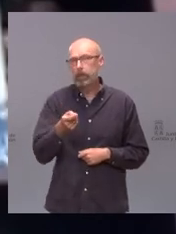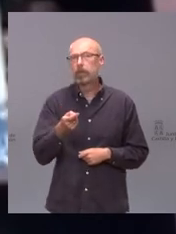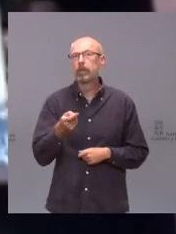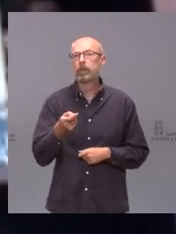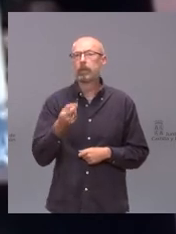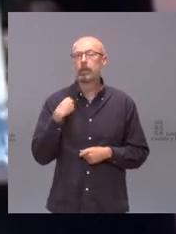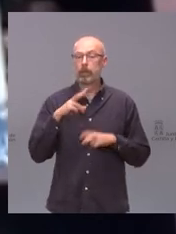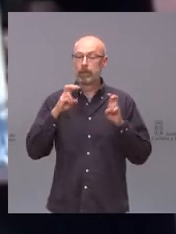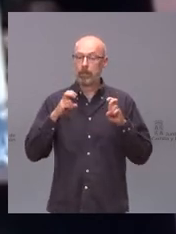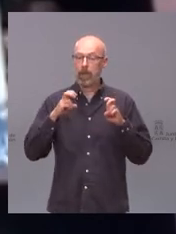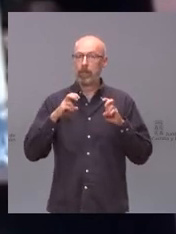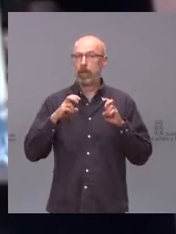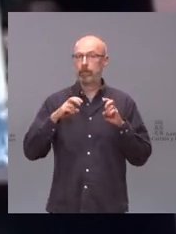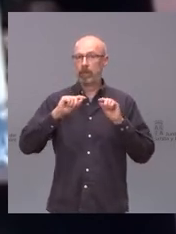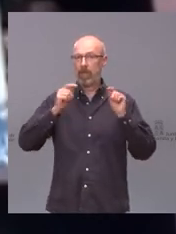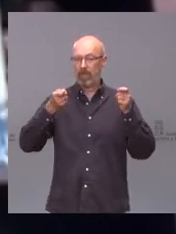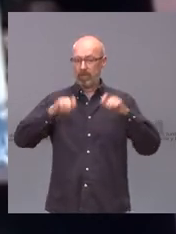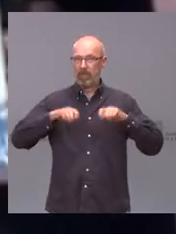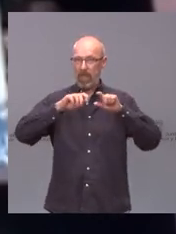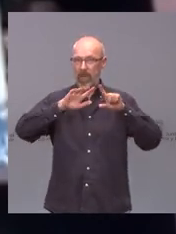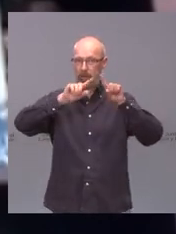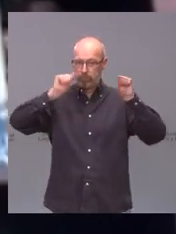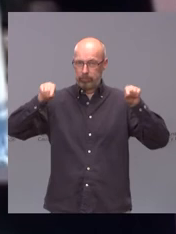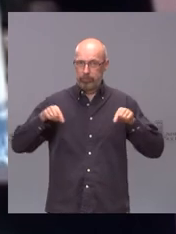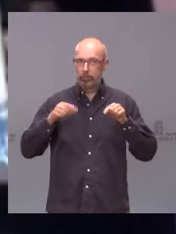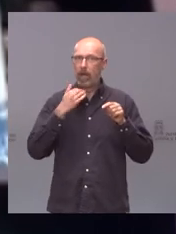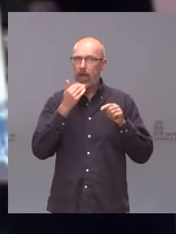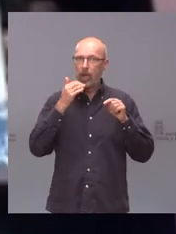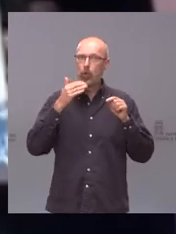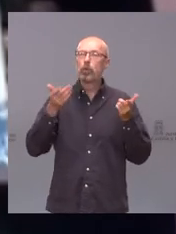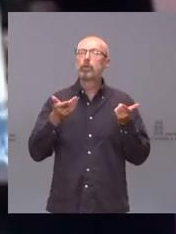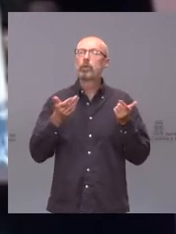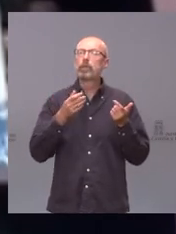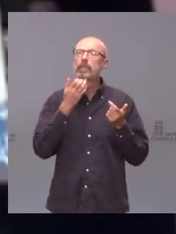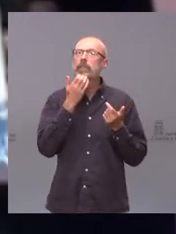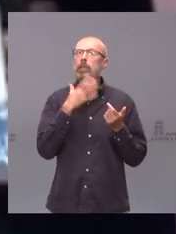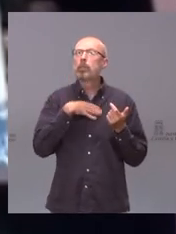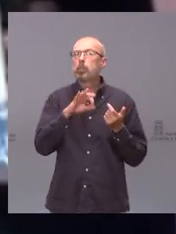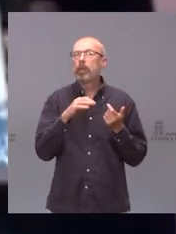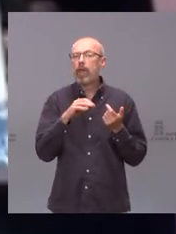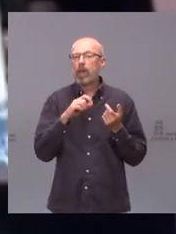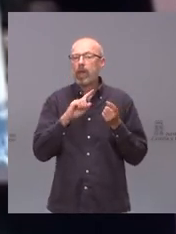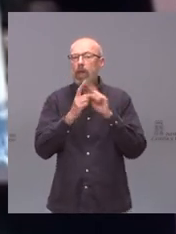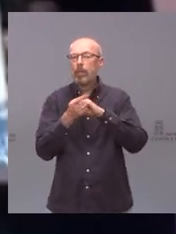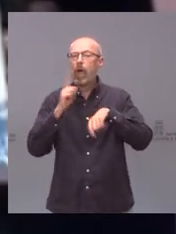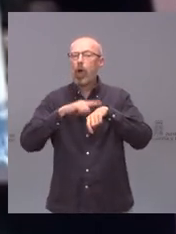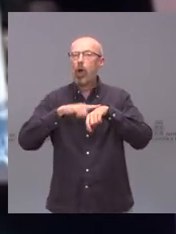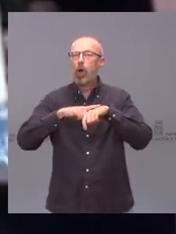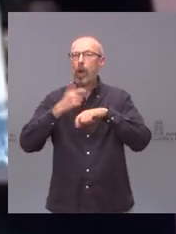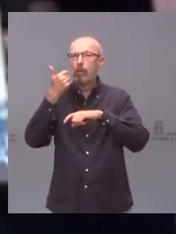del cierre perimetral si hay un planteamiento inicial de posibilidad de modificación del horario del toque de queda